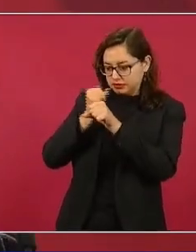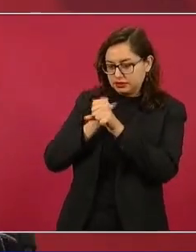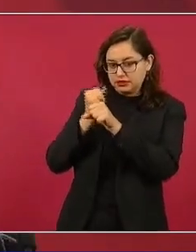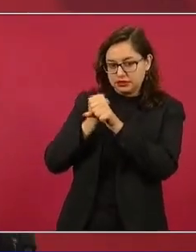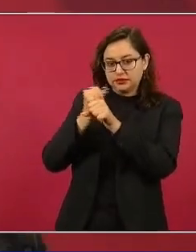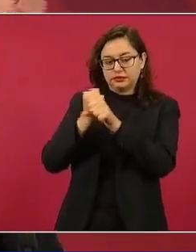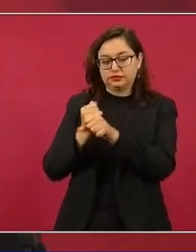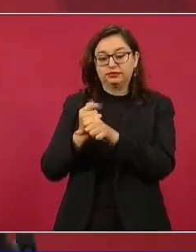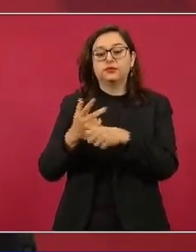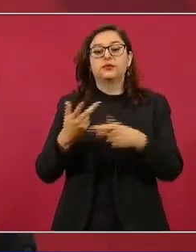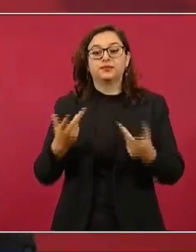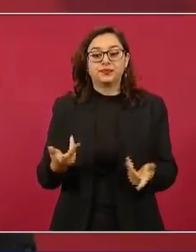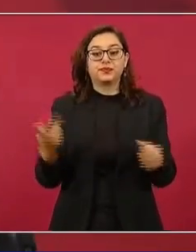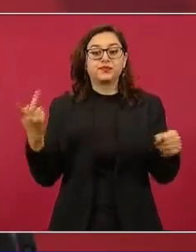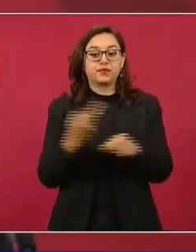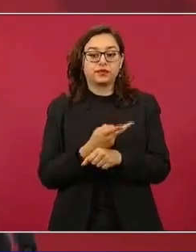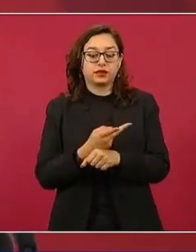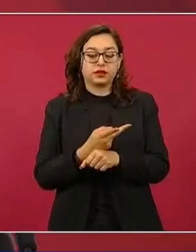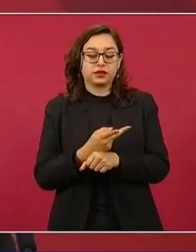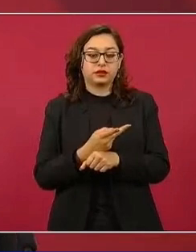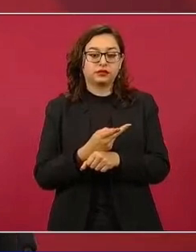Que no se aplicaron en Canadá,